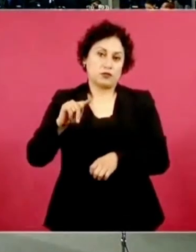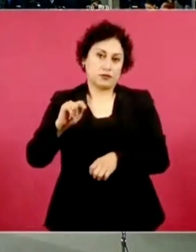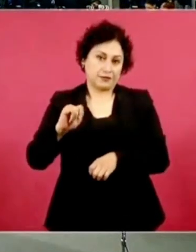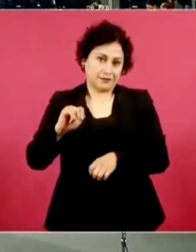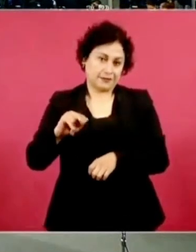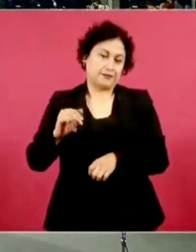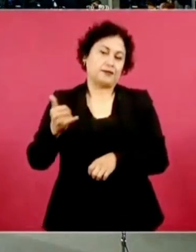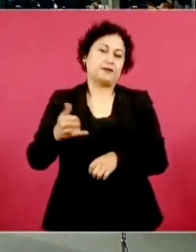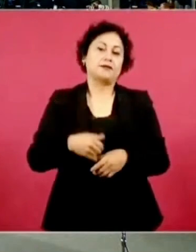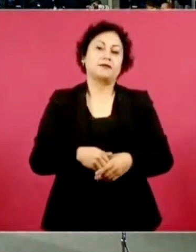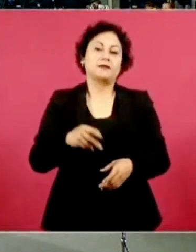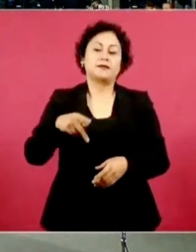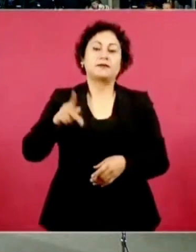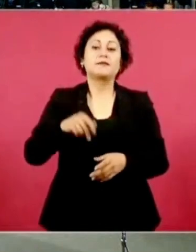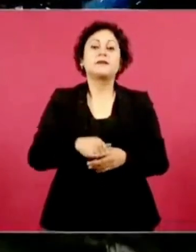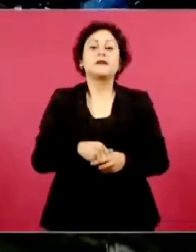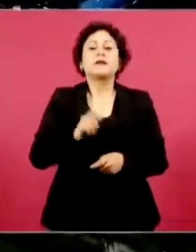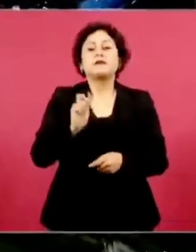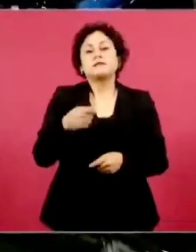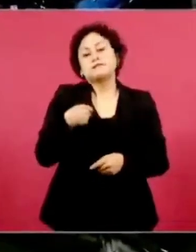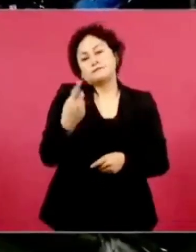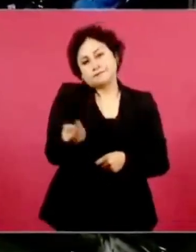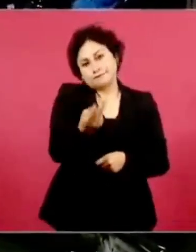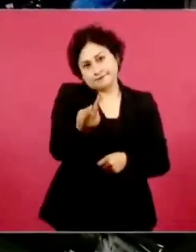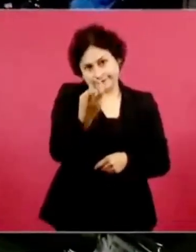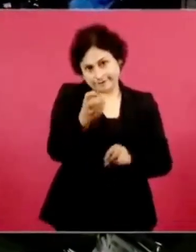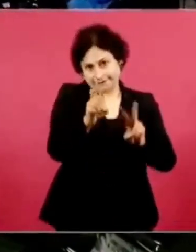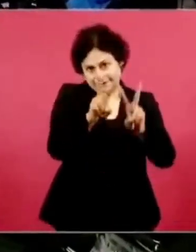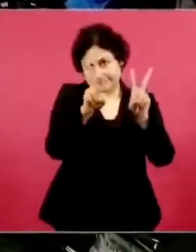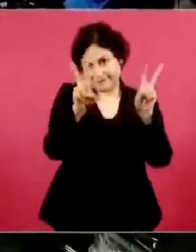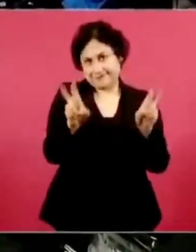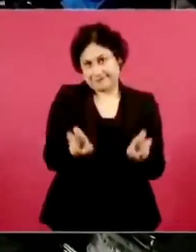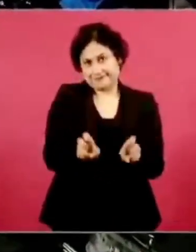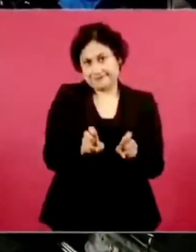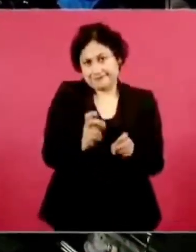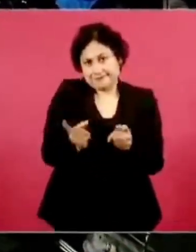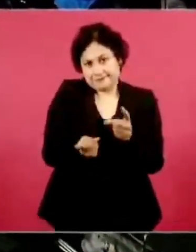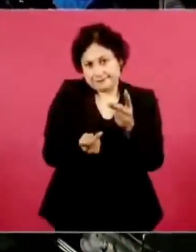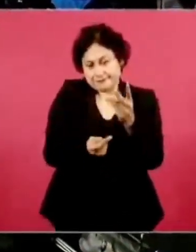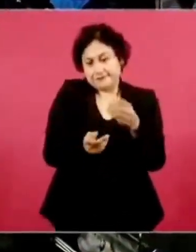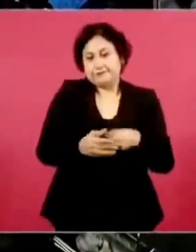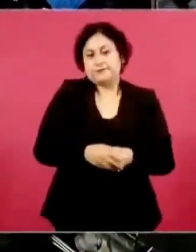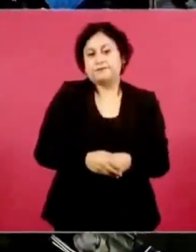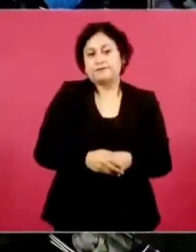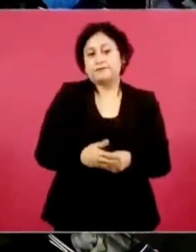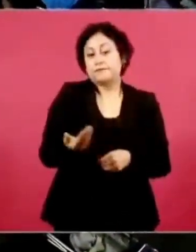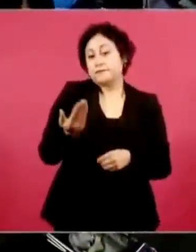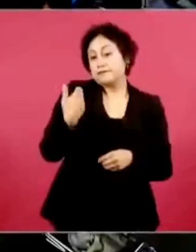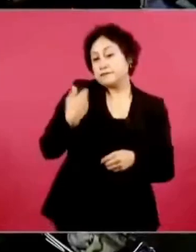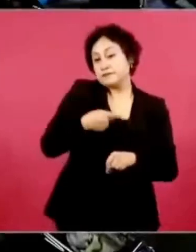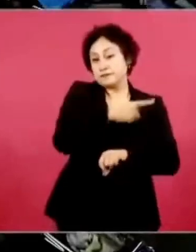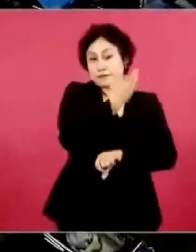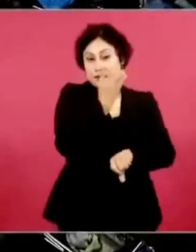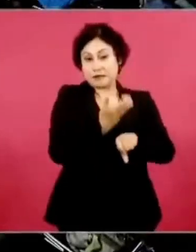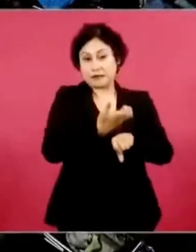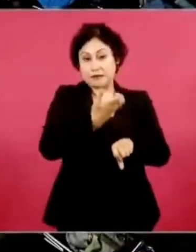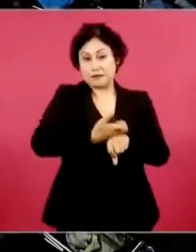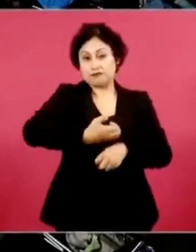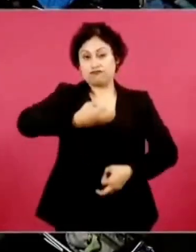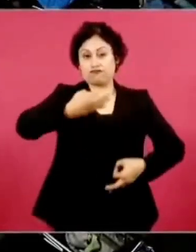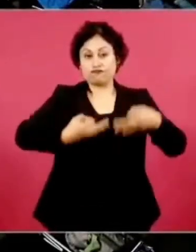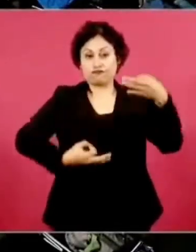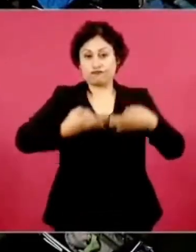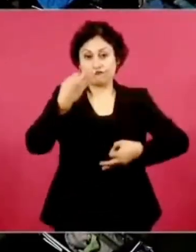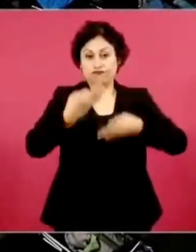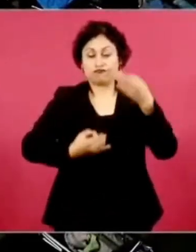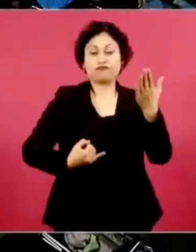cuestionario. Hace unos días se declaró una corte en Estados Unidos fincarle más delitos